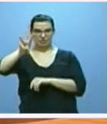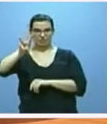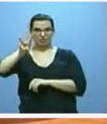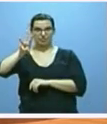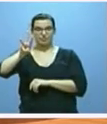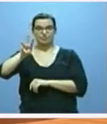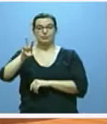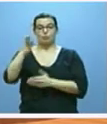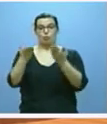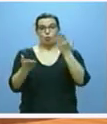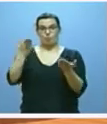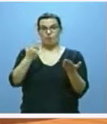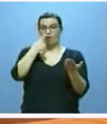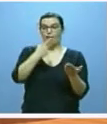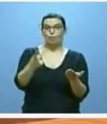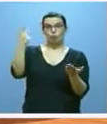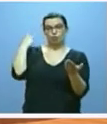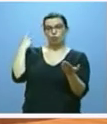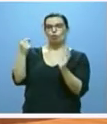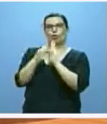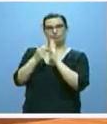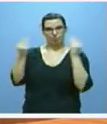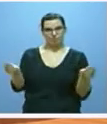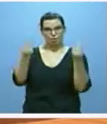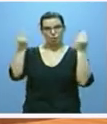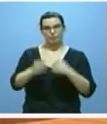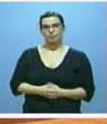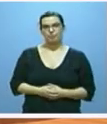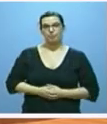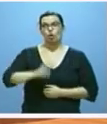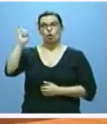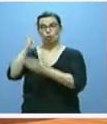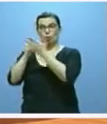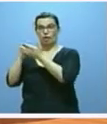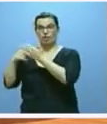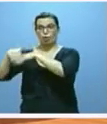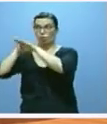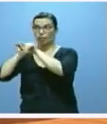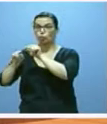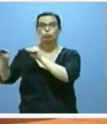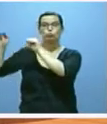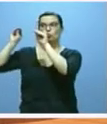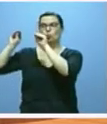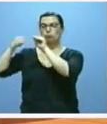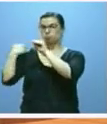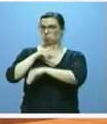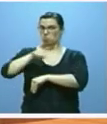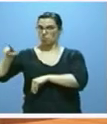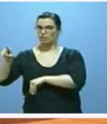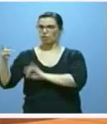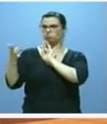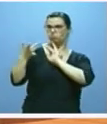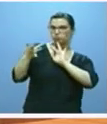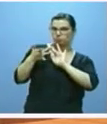valoración respecto del año anterior. Gobiernos de otras comunidades se han interesado en los últimos meses por